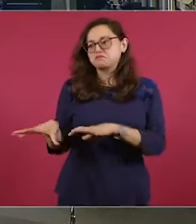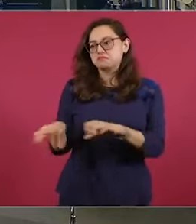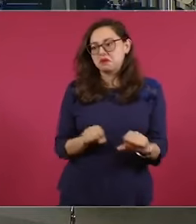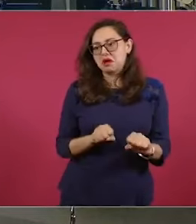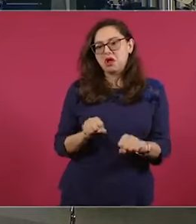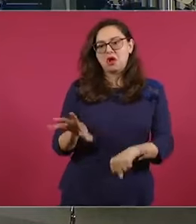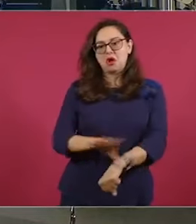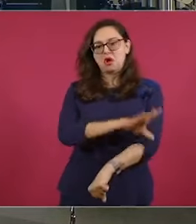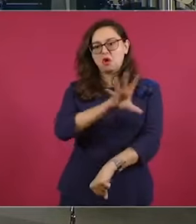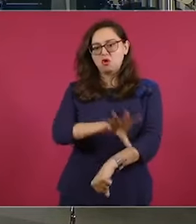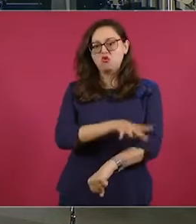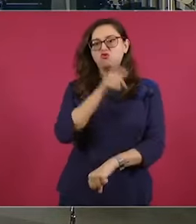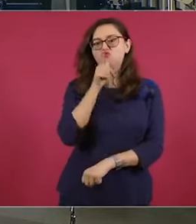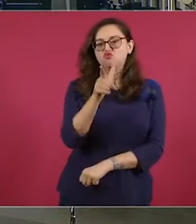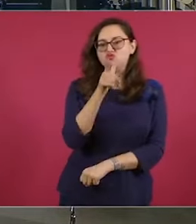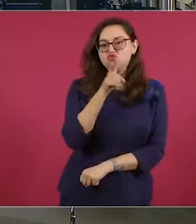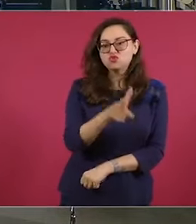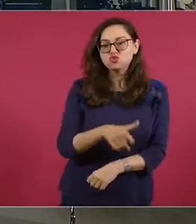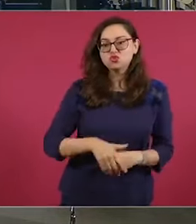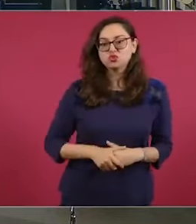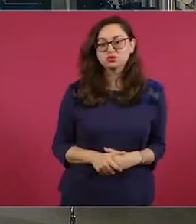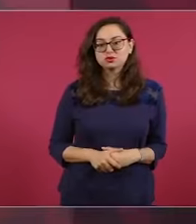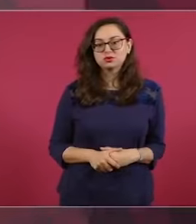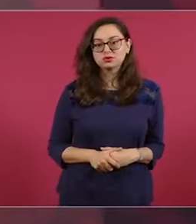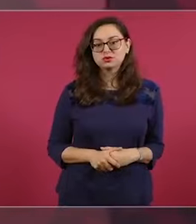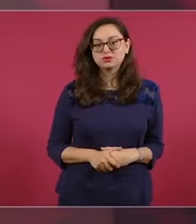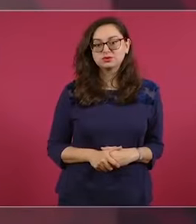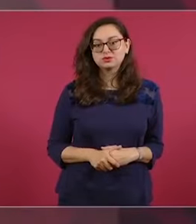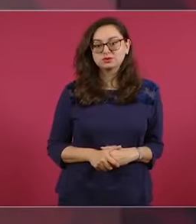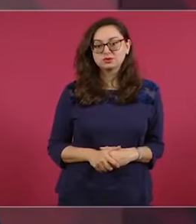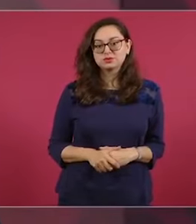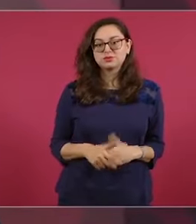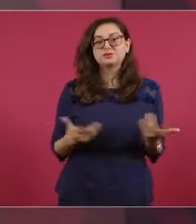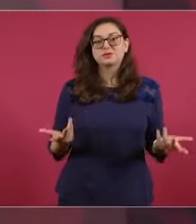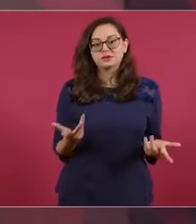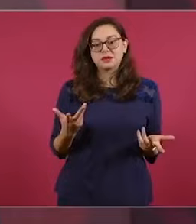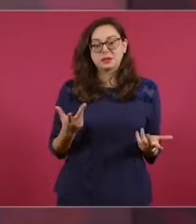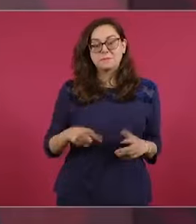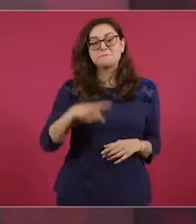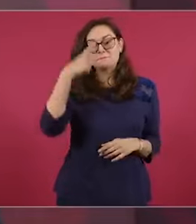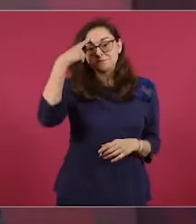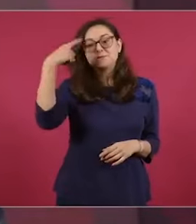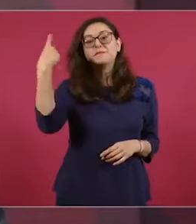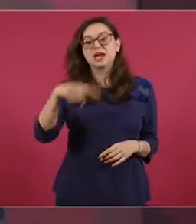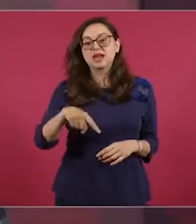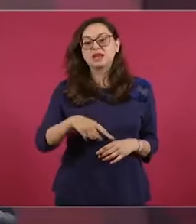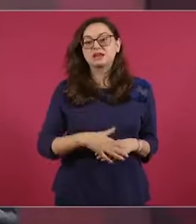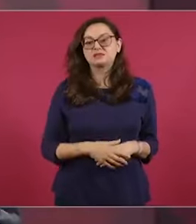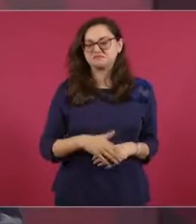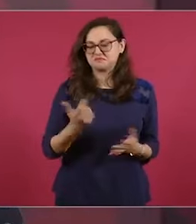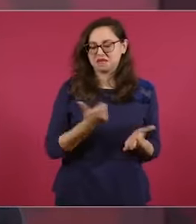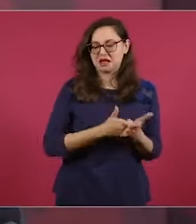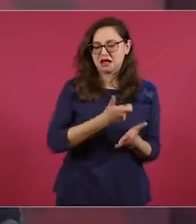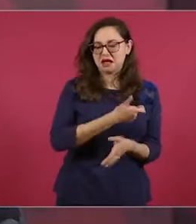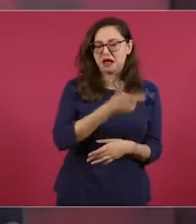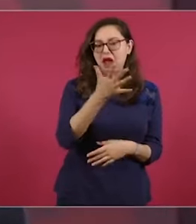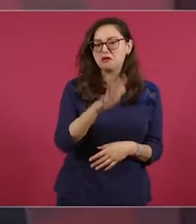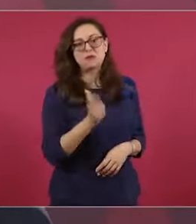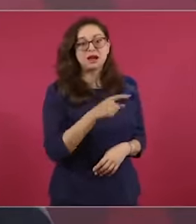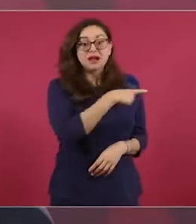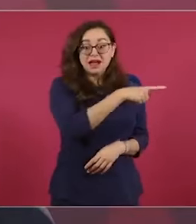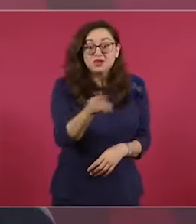cobrarle la luz a los mexicanos al precio que les venga en gana.